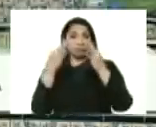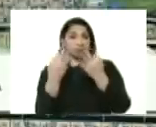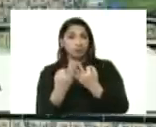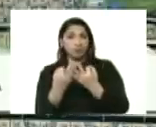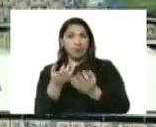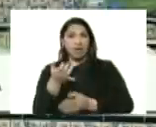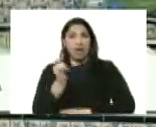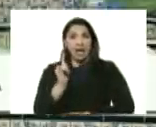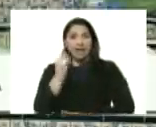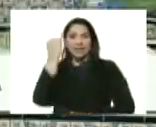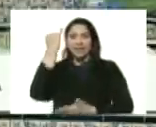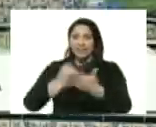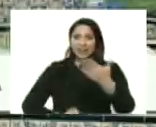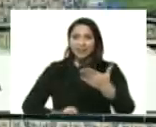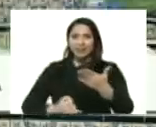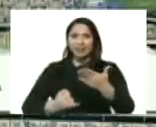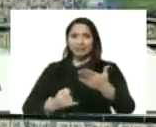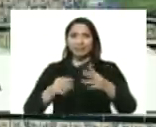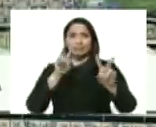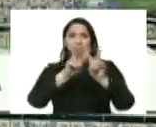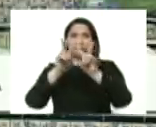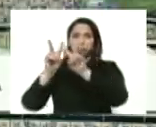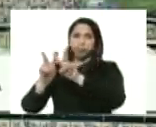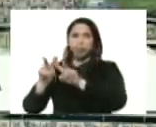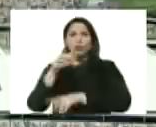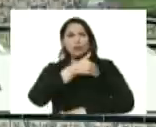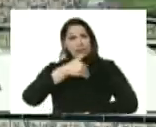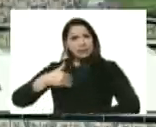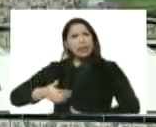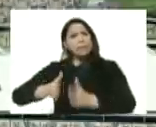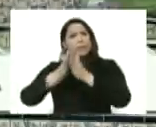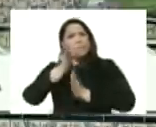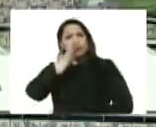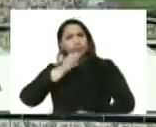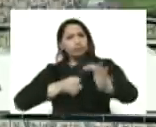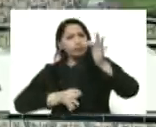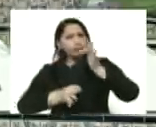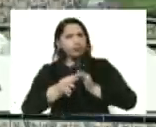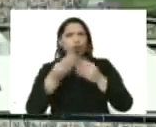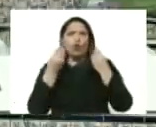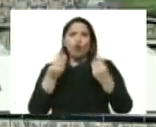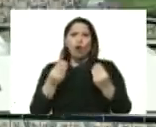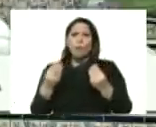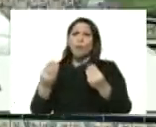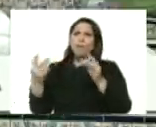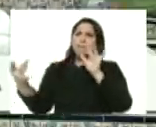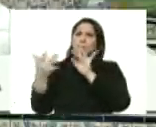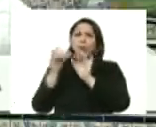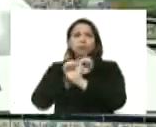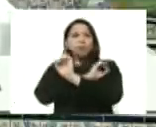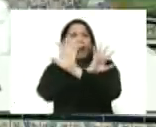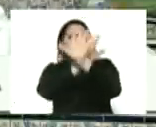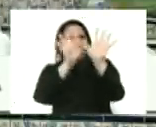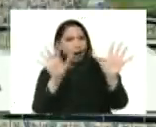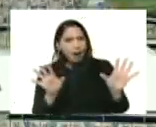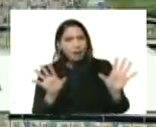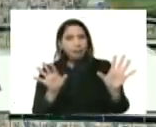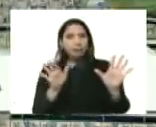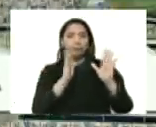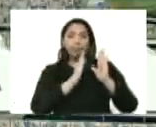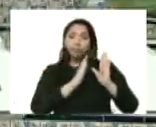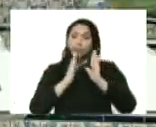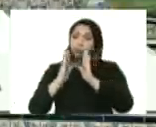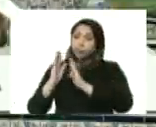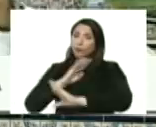están inscritas en la gran misión vivienda Venezuela yo quisiera que nos explicara de manera directa clara concreta y